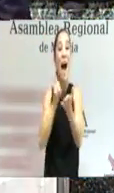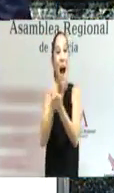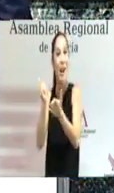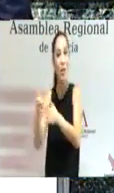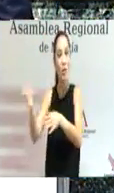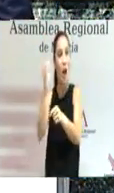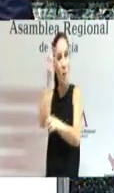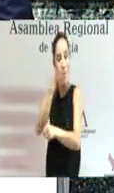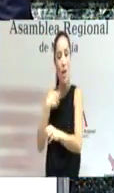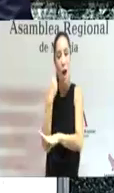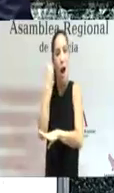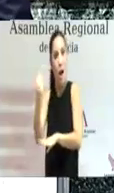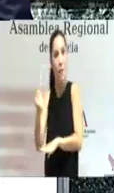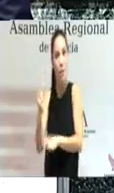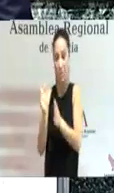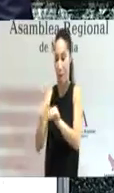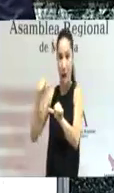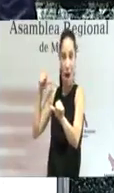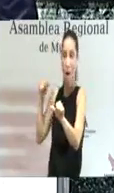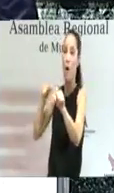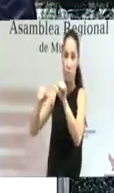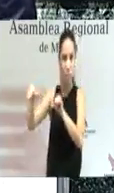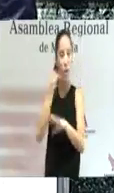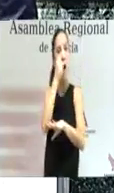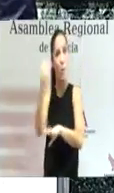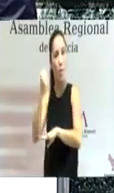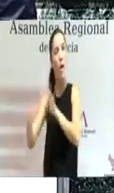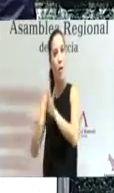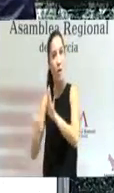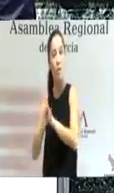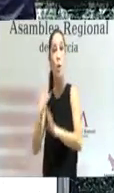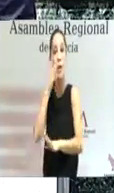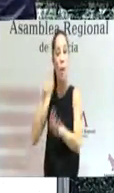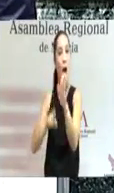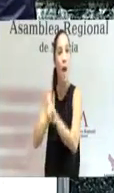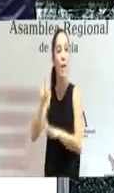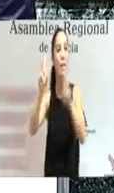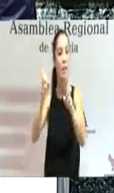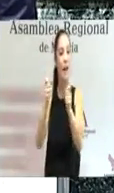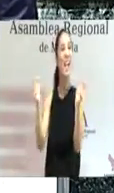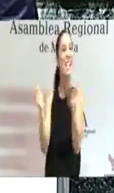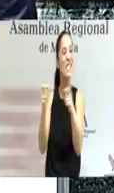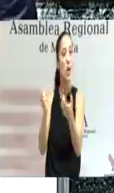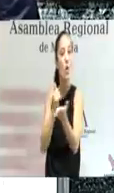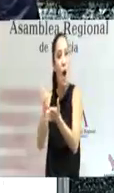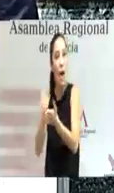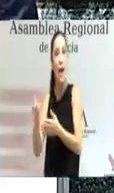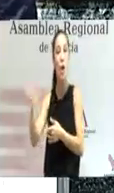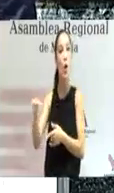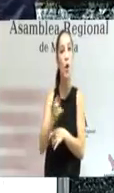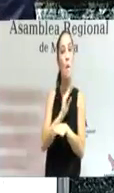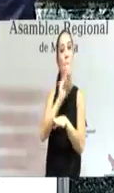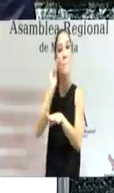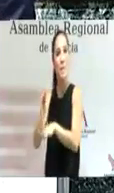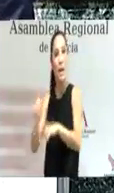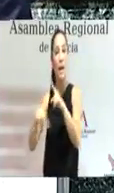apoyándoles como hemos hecho hasta ahora, por ejemplo, en los avances logrados en los seguros agrarios, en las ventajas obtenidas con la